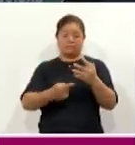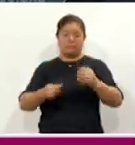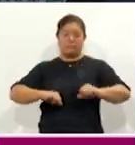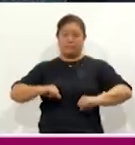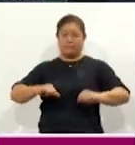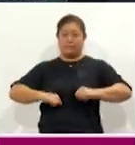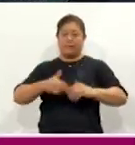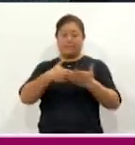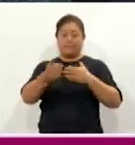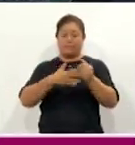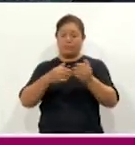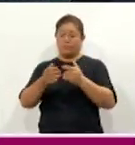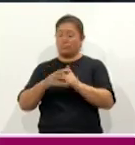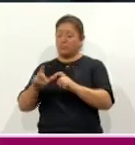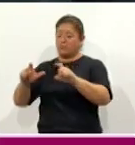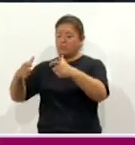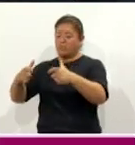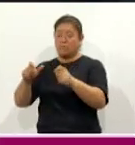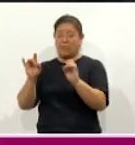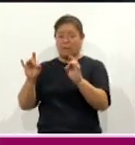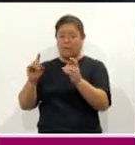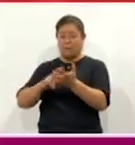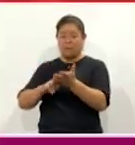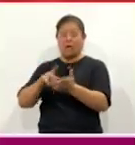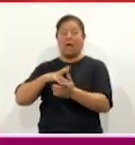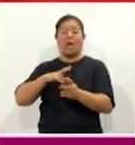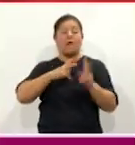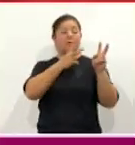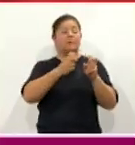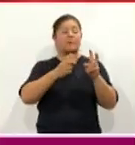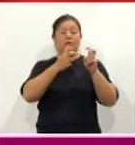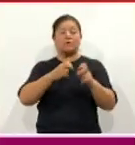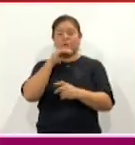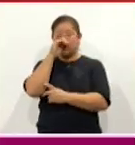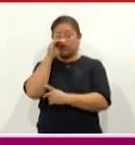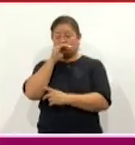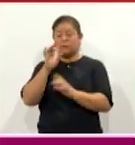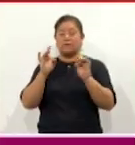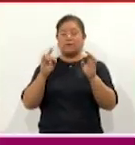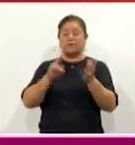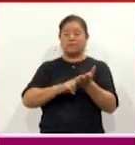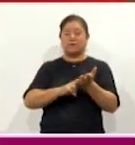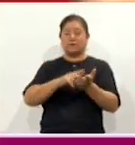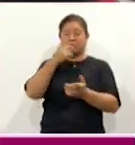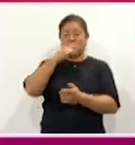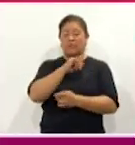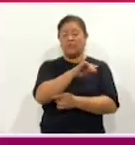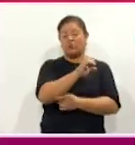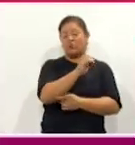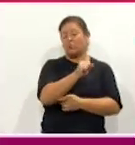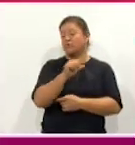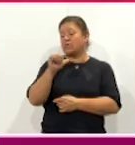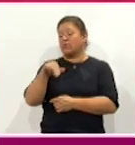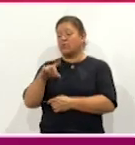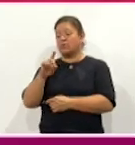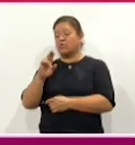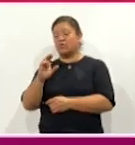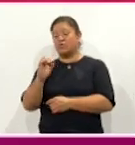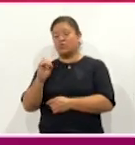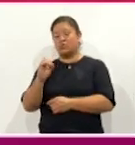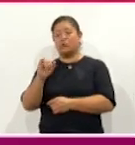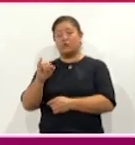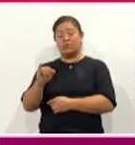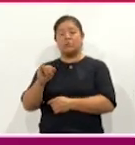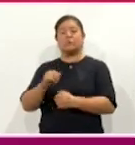modernización de la corporación, también se creó la aplicación gratuita Ángeles Verdes para los sistemas IOS y Android, con la cual